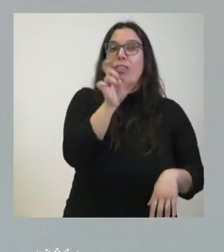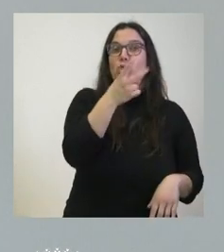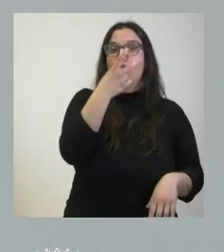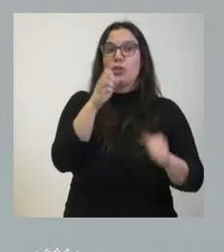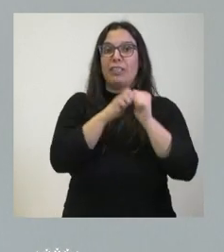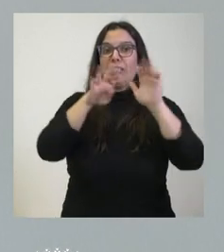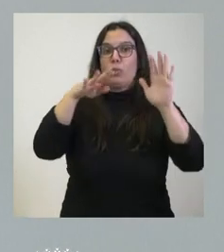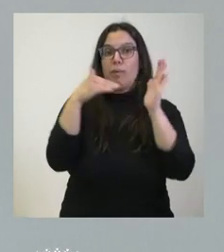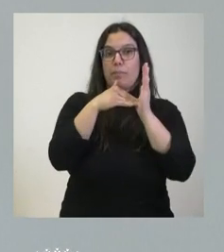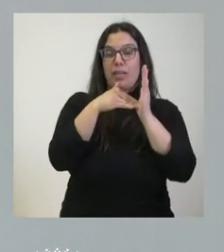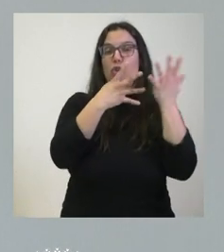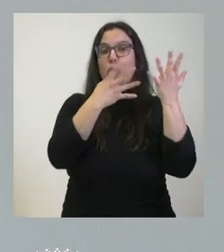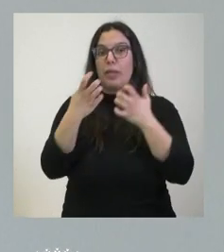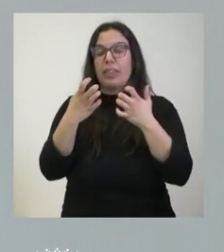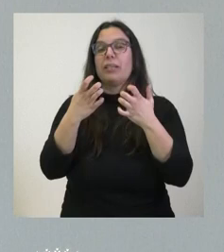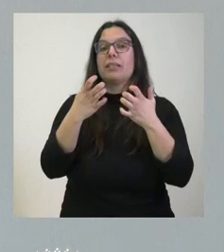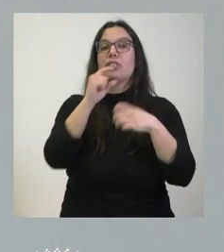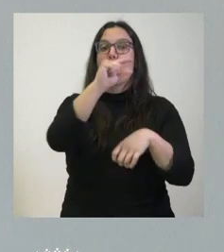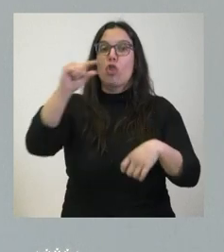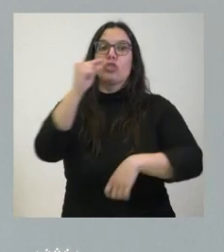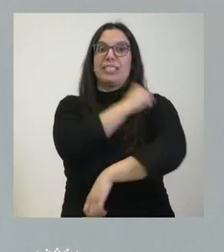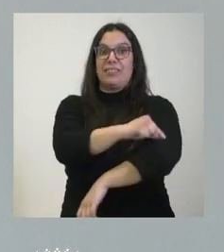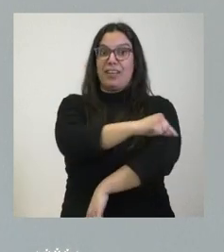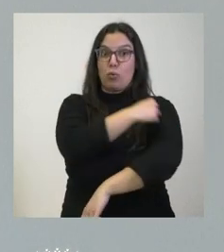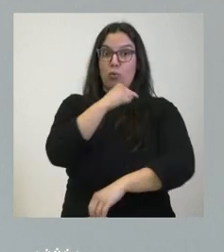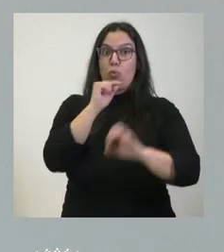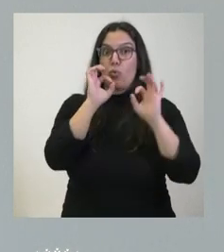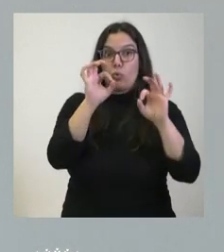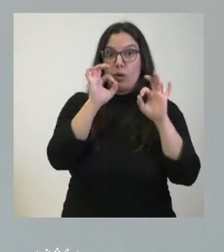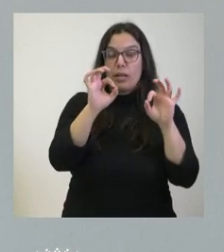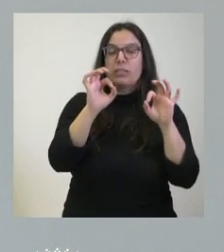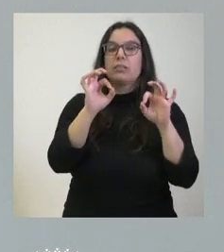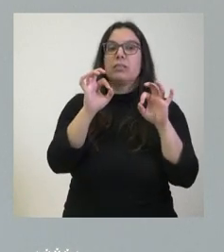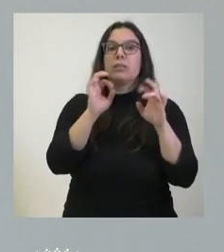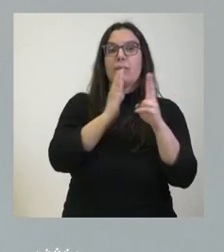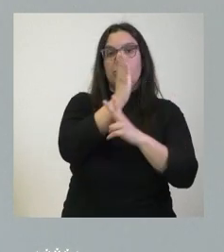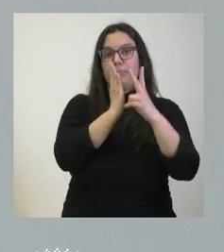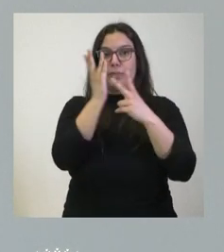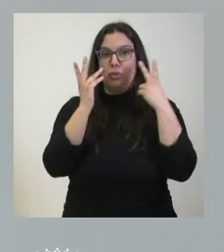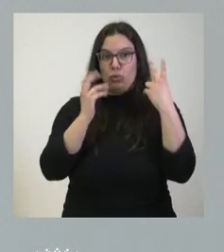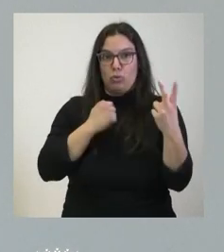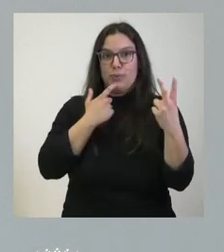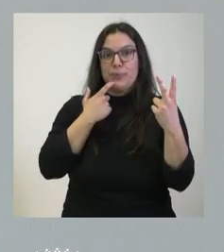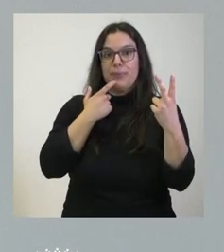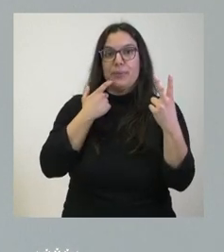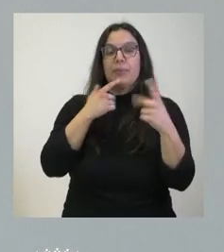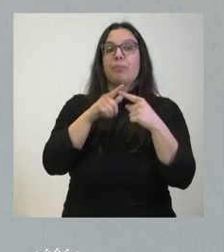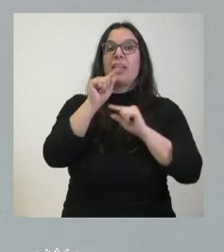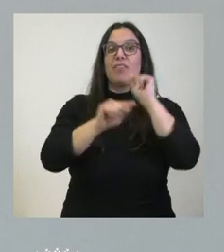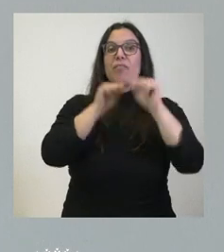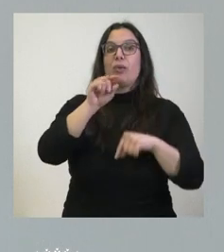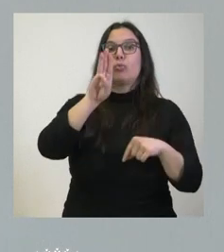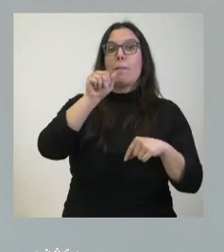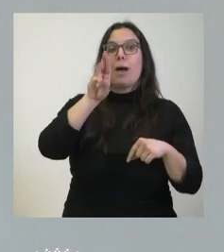229.900 dosis de vacunas que se adquieren en este doble ámbito que es el virus del papiloma